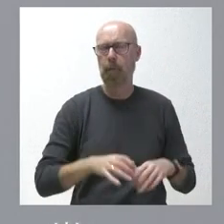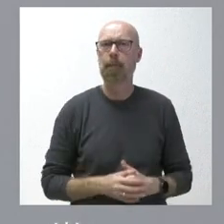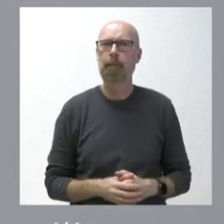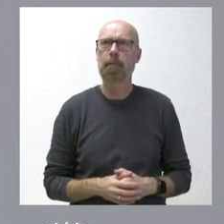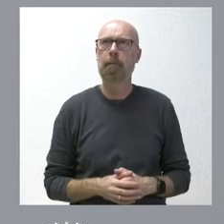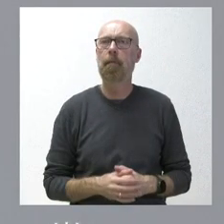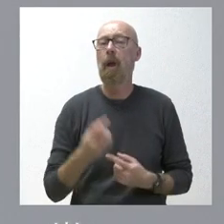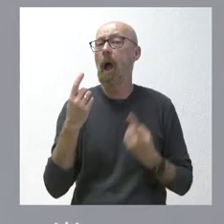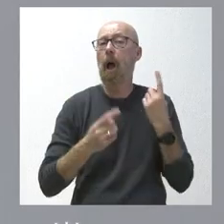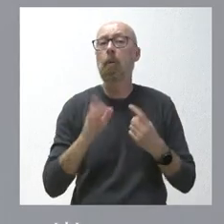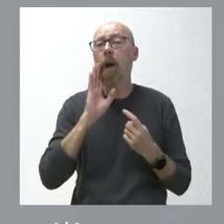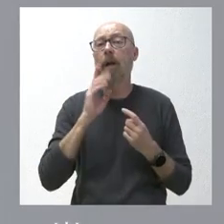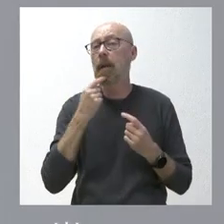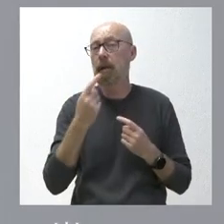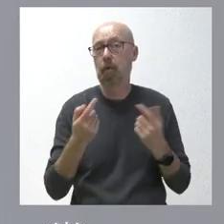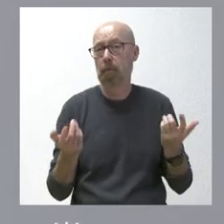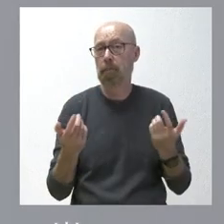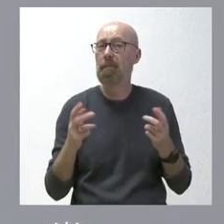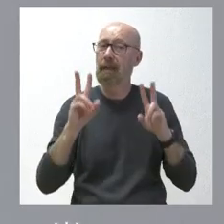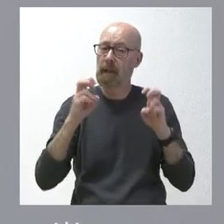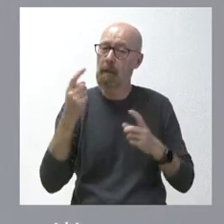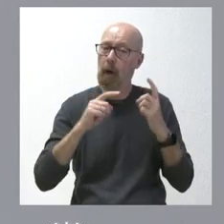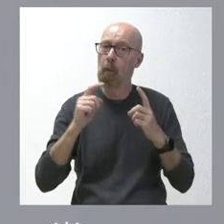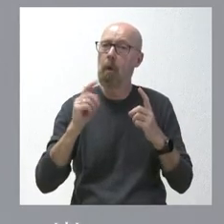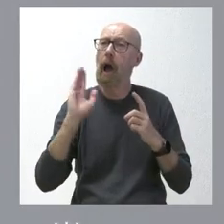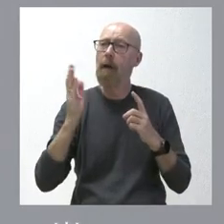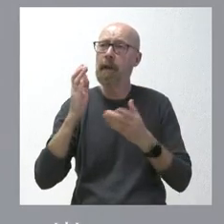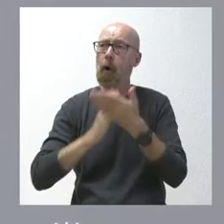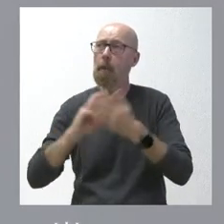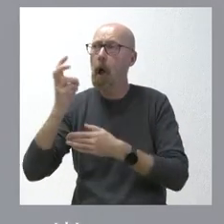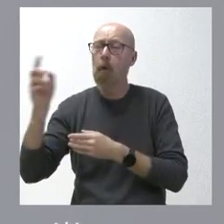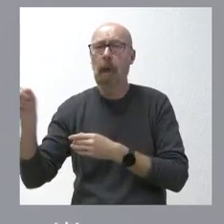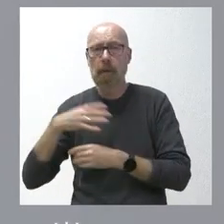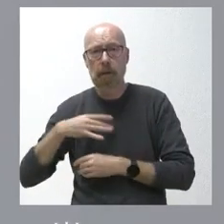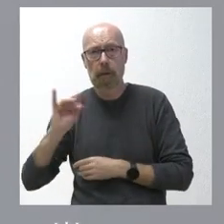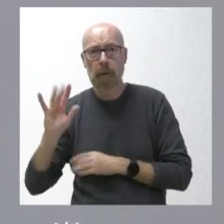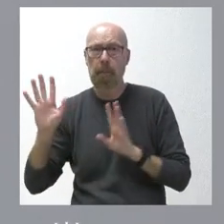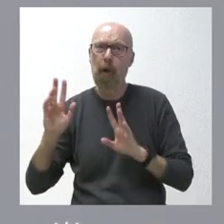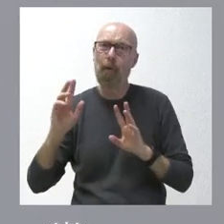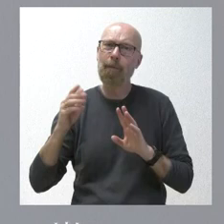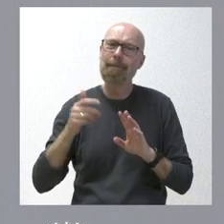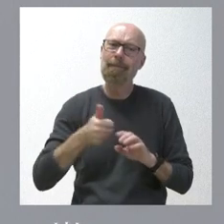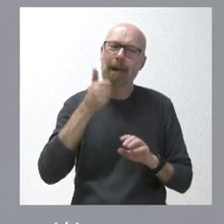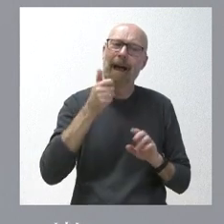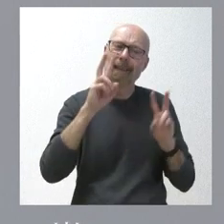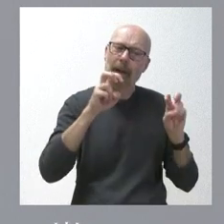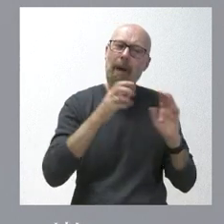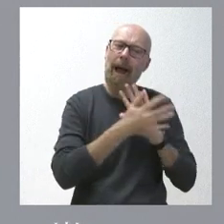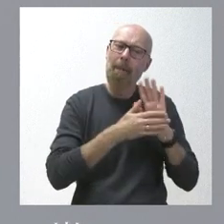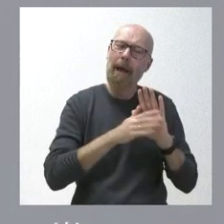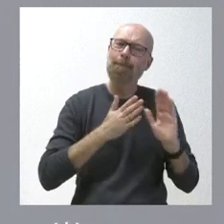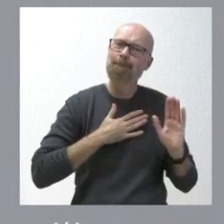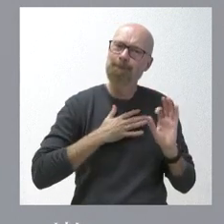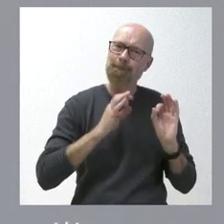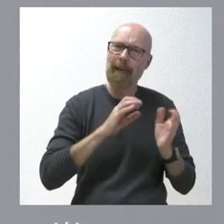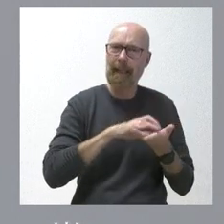como les he señalado, son cuestiones que también van a afectar a otras comunidades autónomas, pero otros serán propios y exclusivos de Castilla y León, quizá por